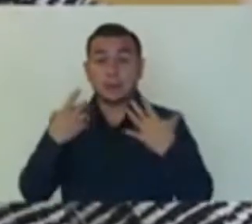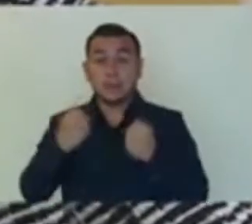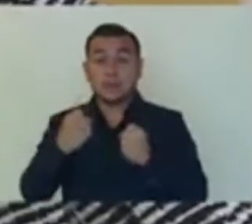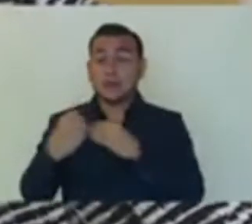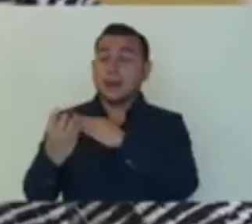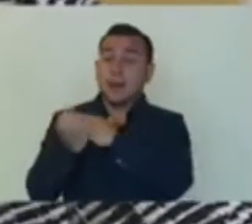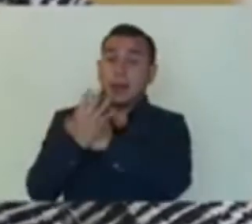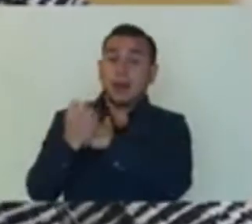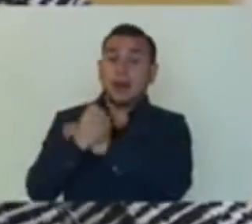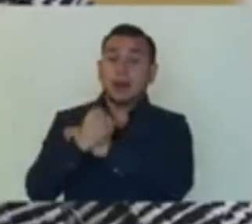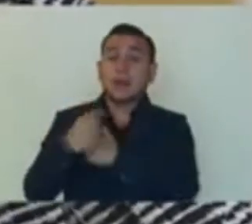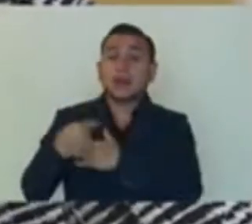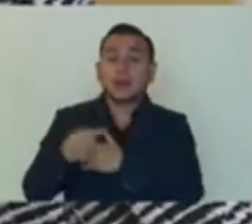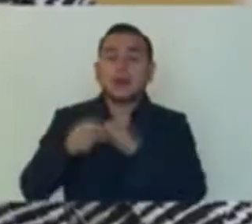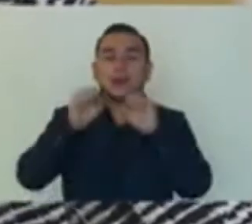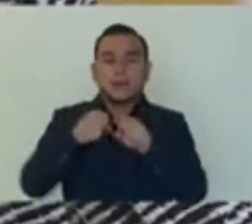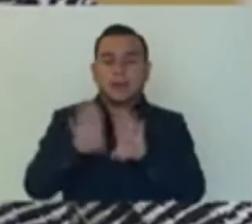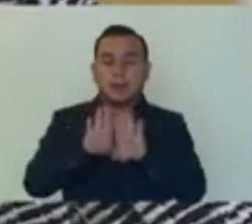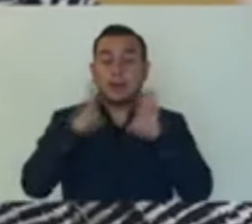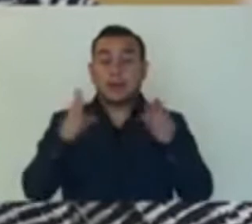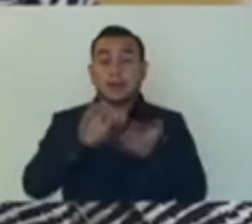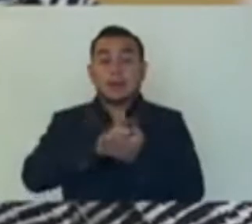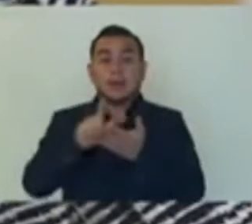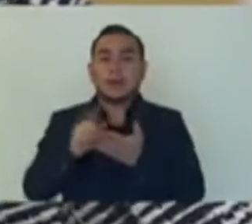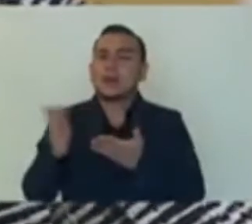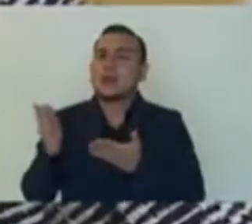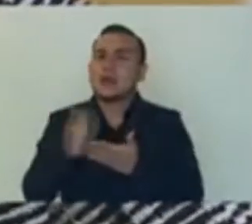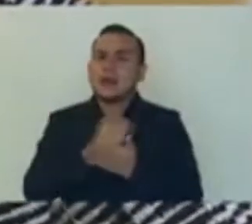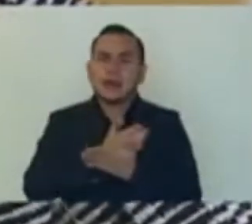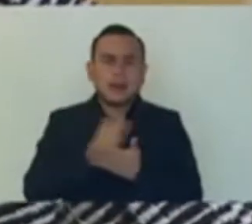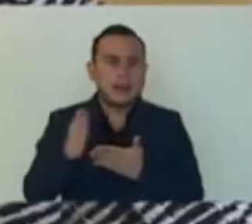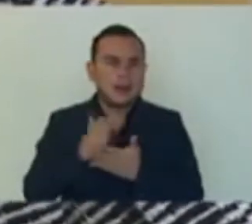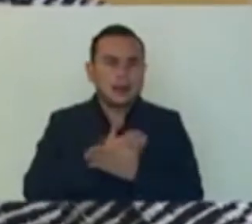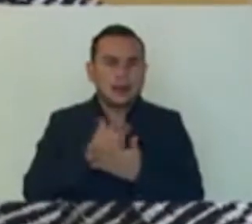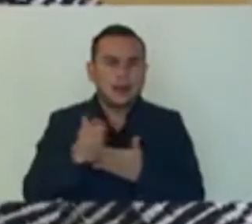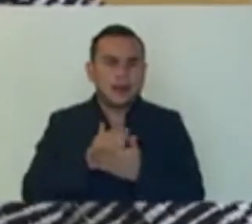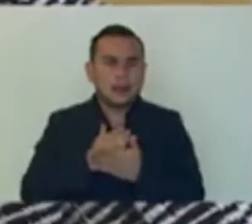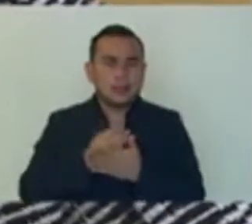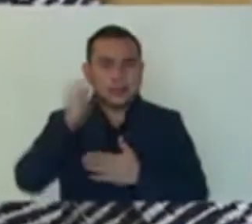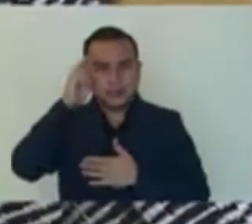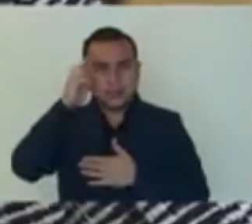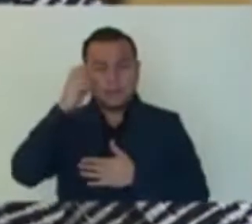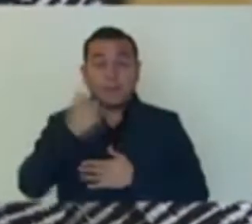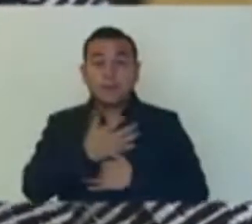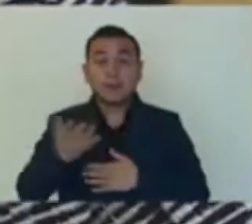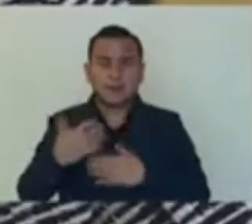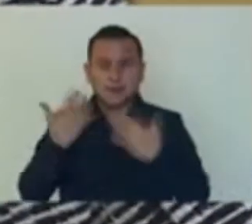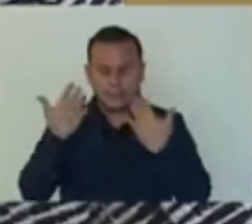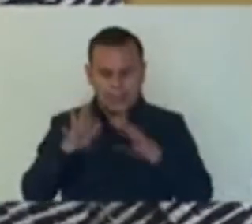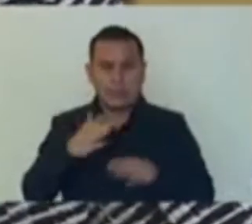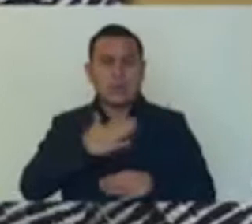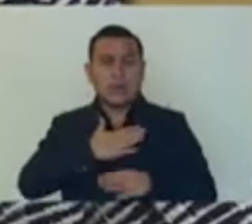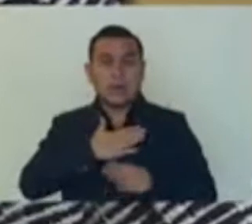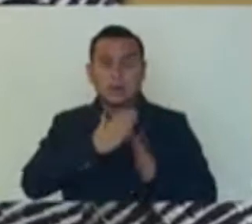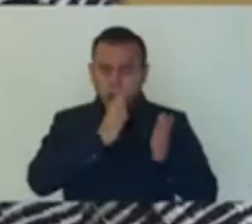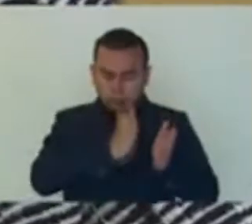cómo y cuándo. No quiere decir que no estemos listos, tenemos un protocolo, pero